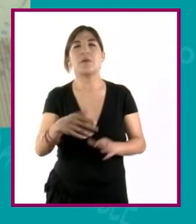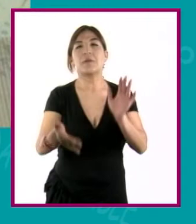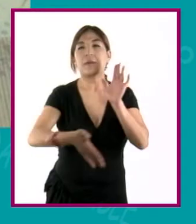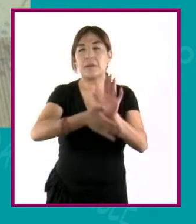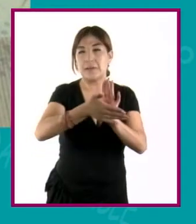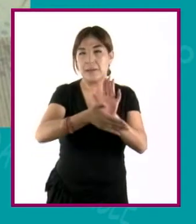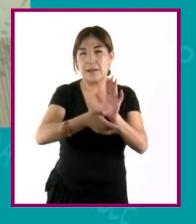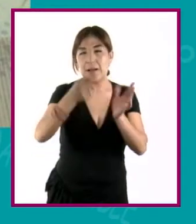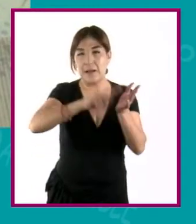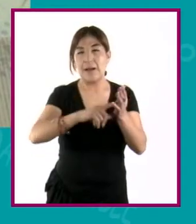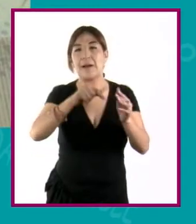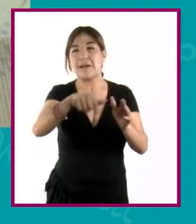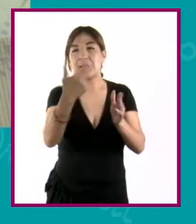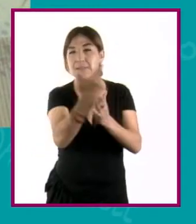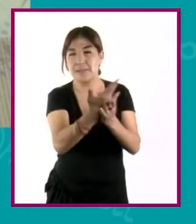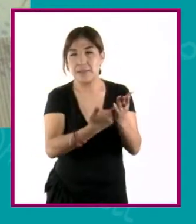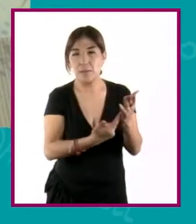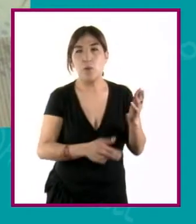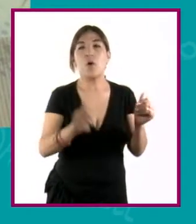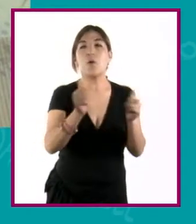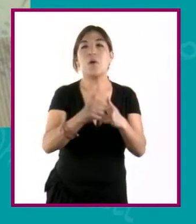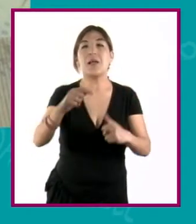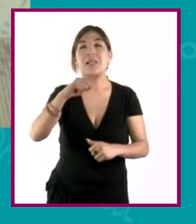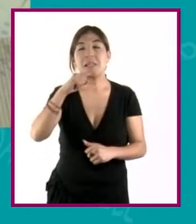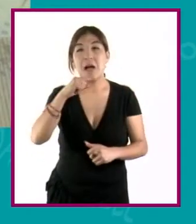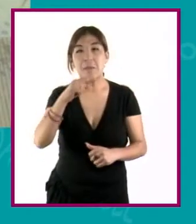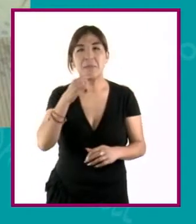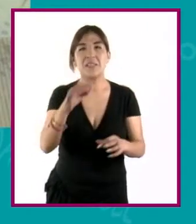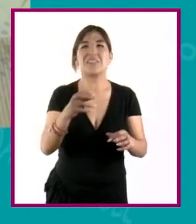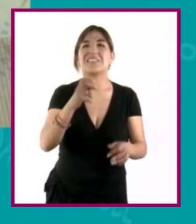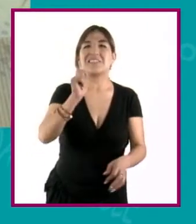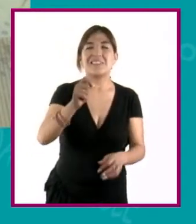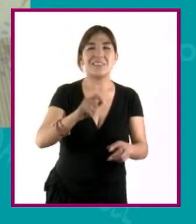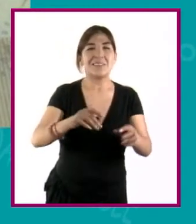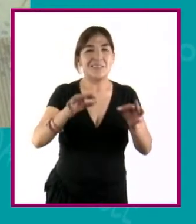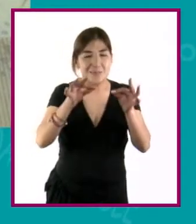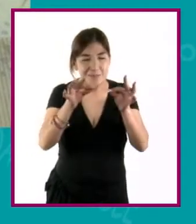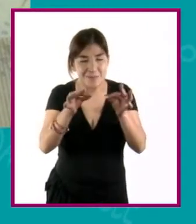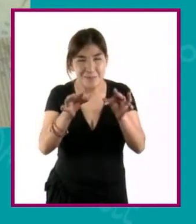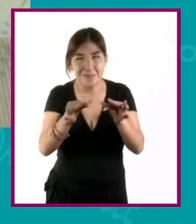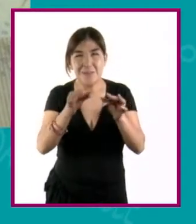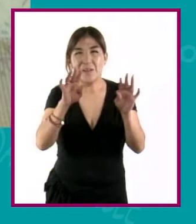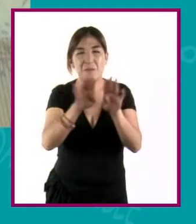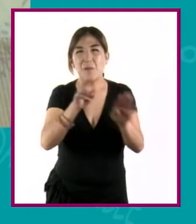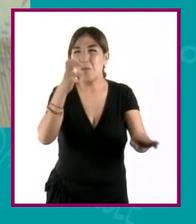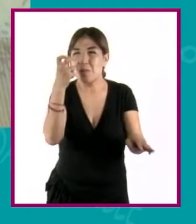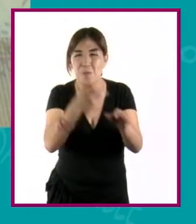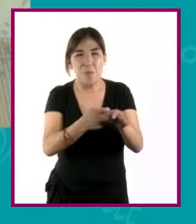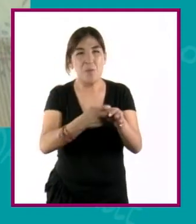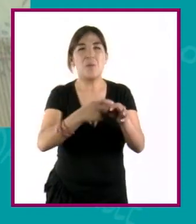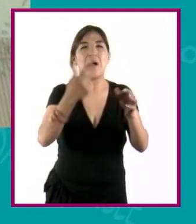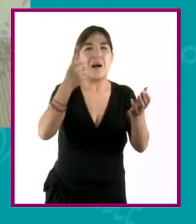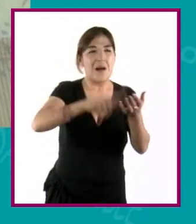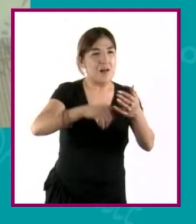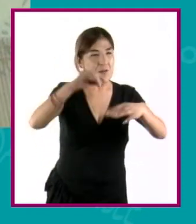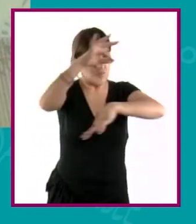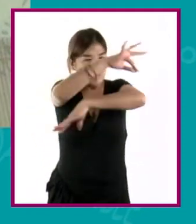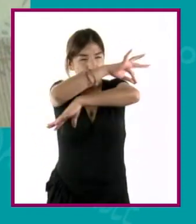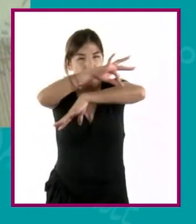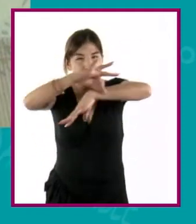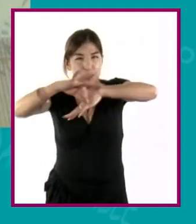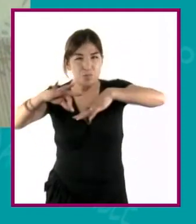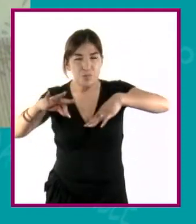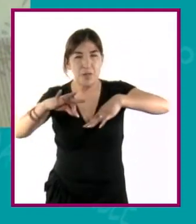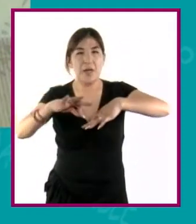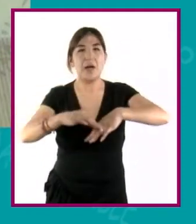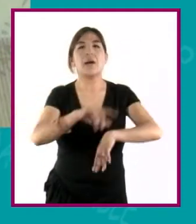normalmente, lápices mucho más duros, en donde puede ser una calidad de línea mucho más delgada, que después van